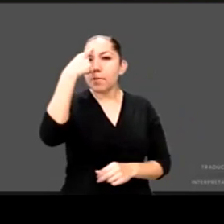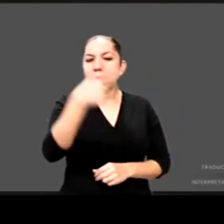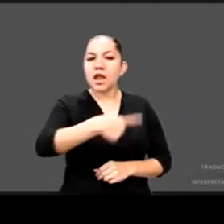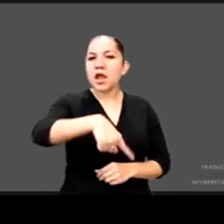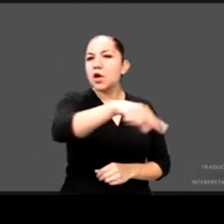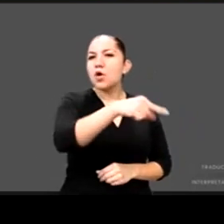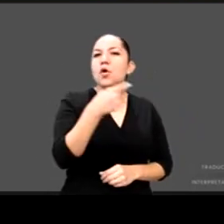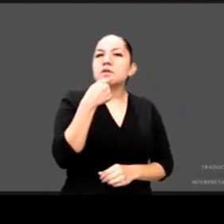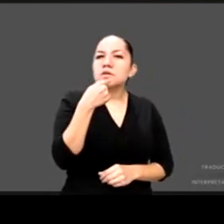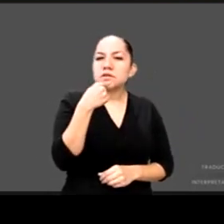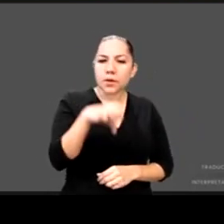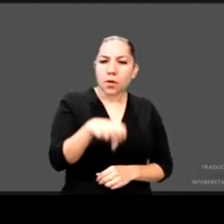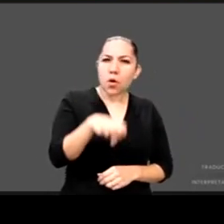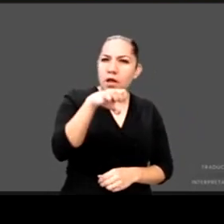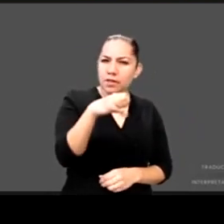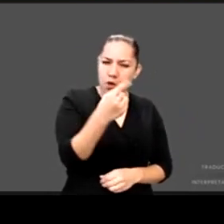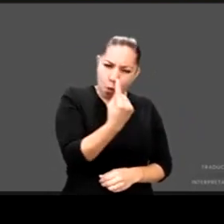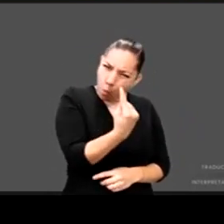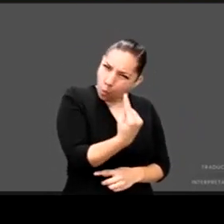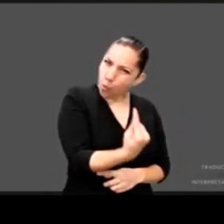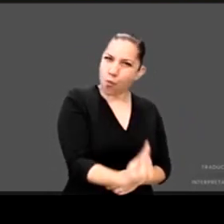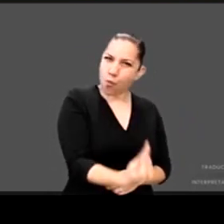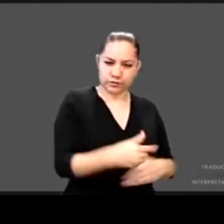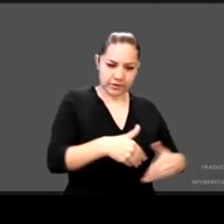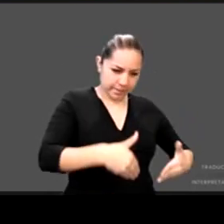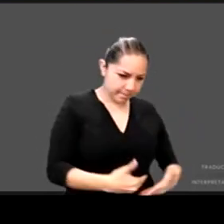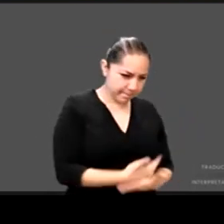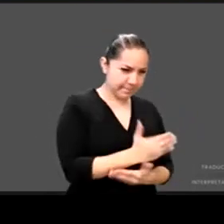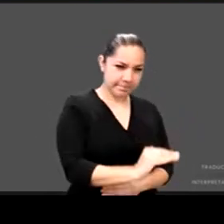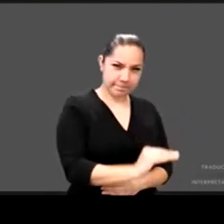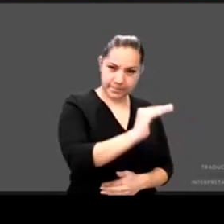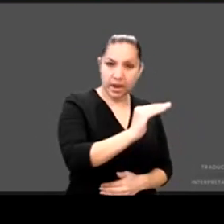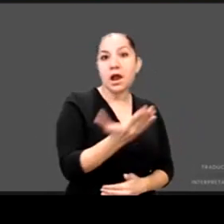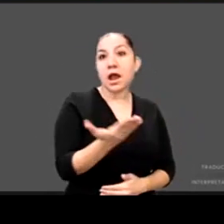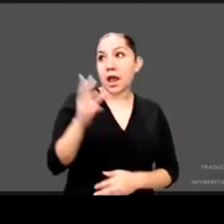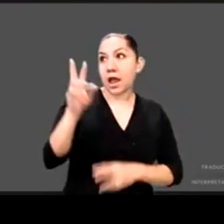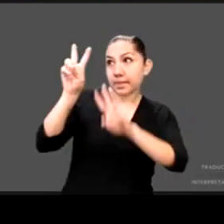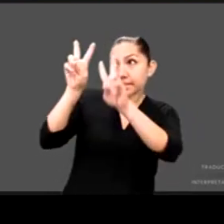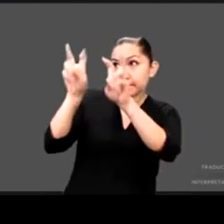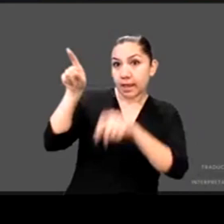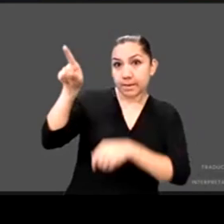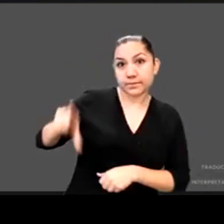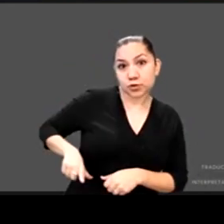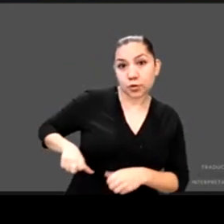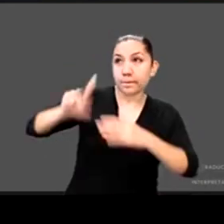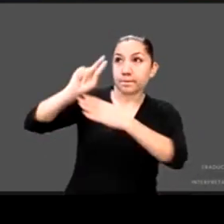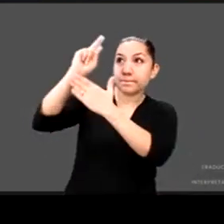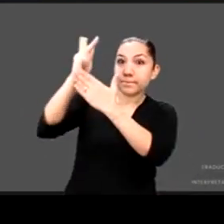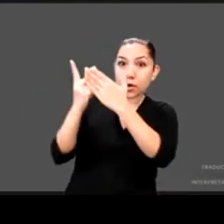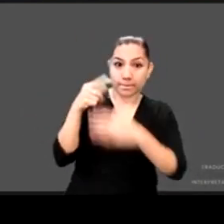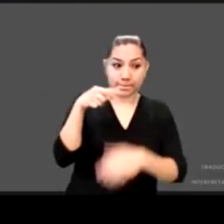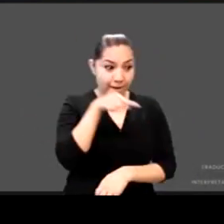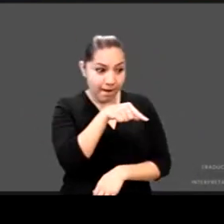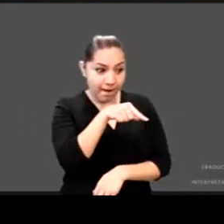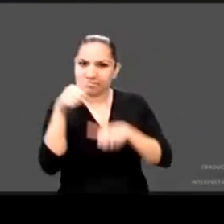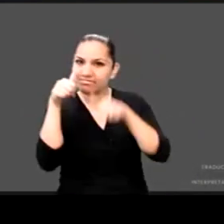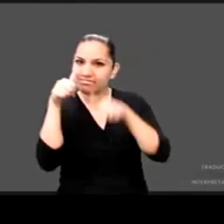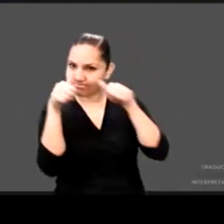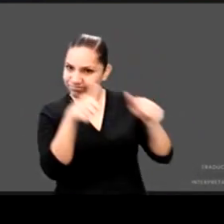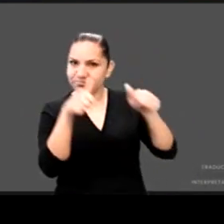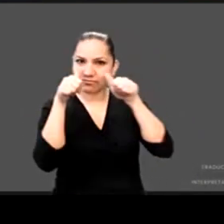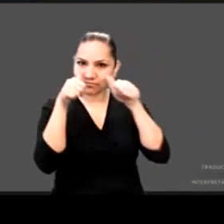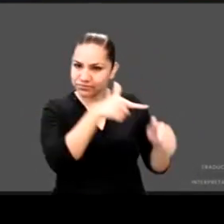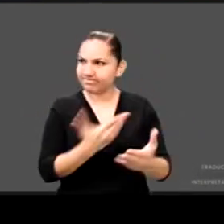sean visibles y considerados en la toma de decisiones de política pública. Uno de los resultados que hemos logrado